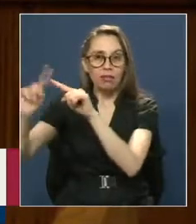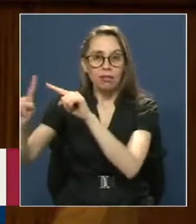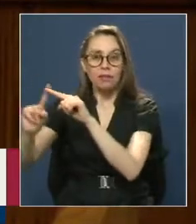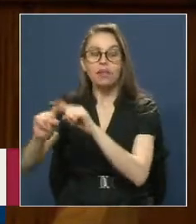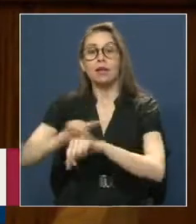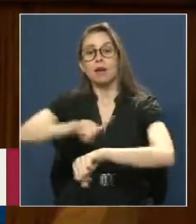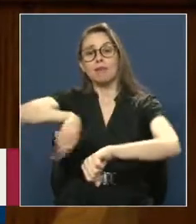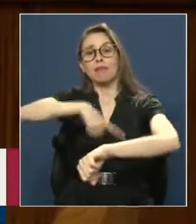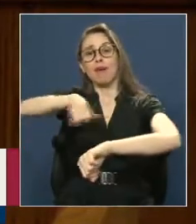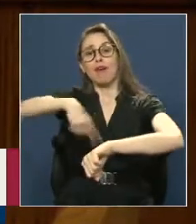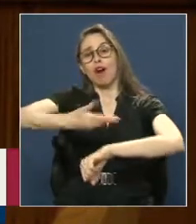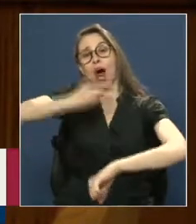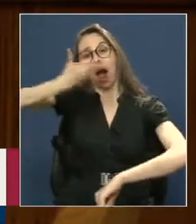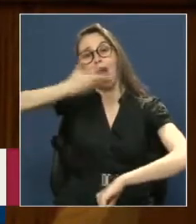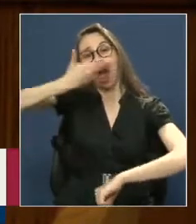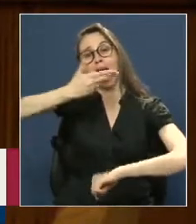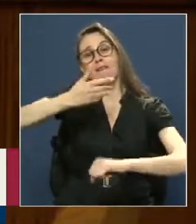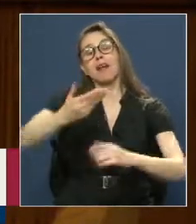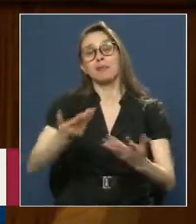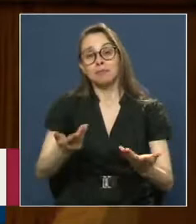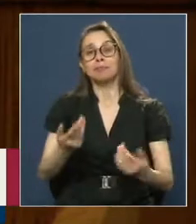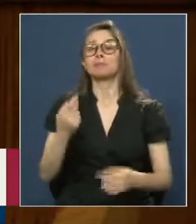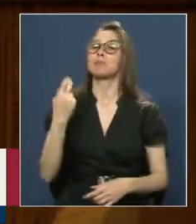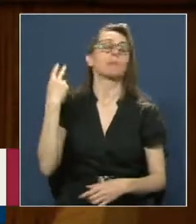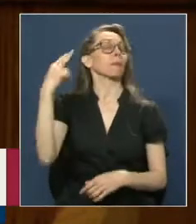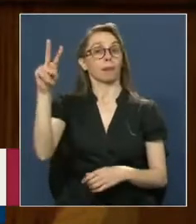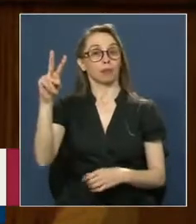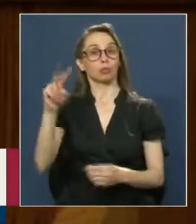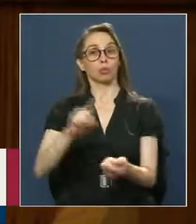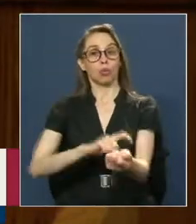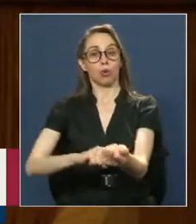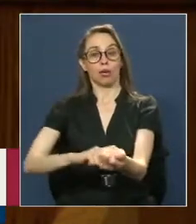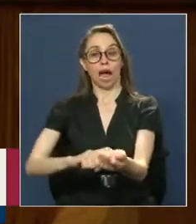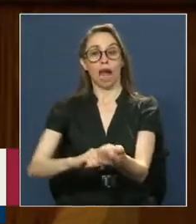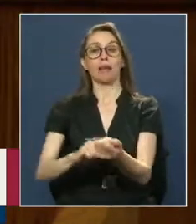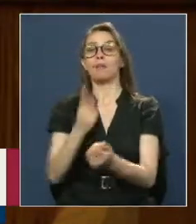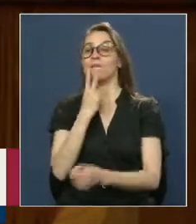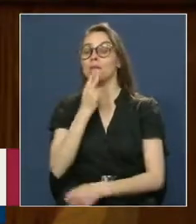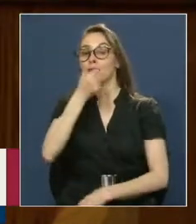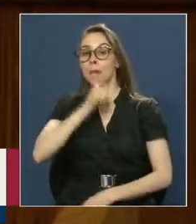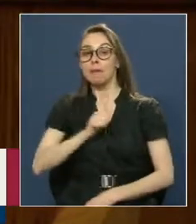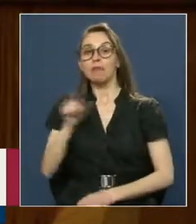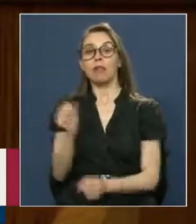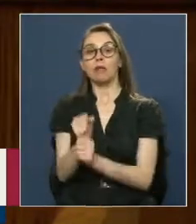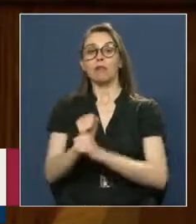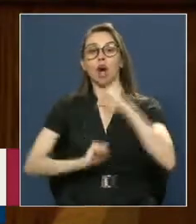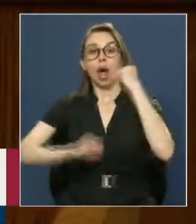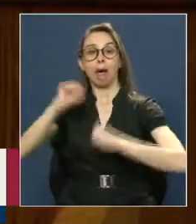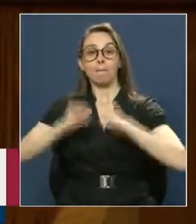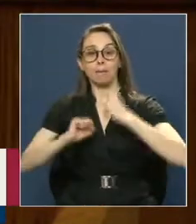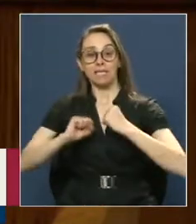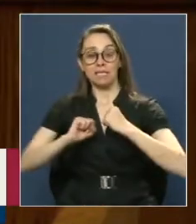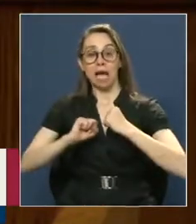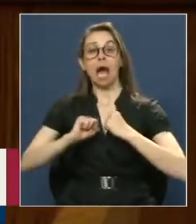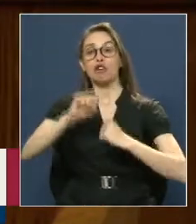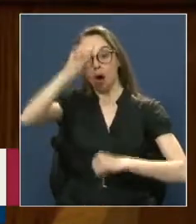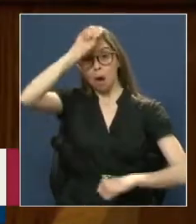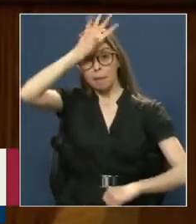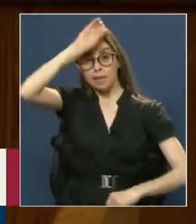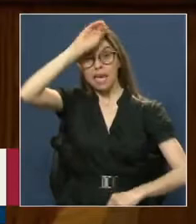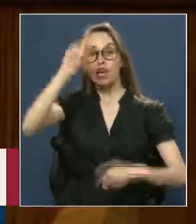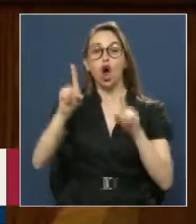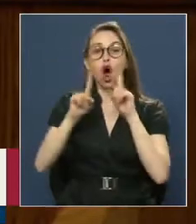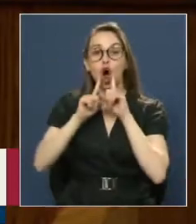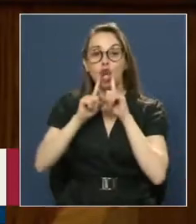Por horas Completas Su carácter También Ya en la vida Privada Como empresario Radical Minero Y hotelero Tanto en